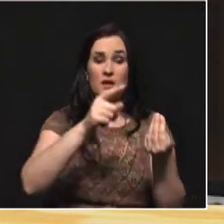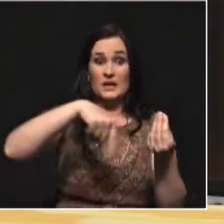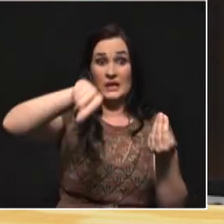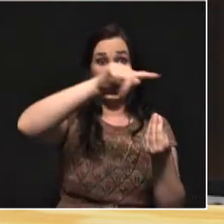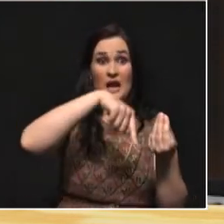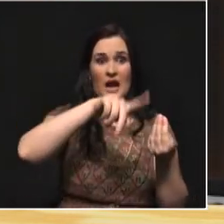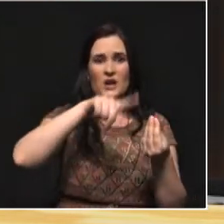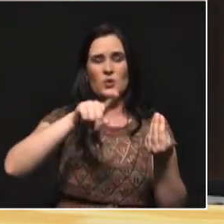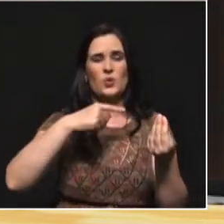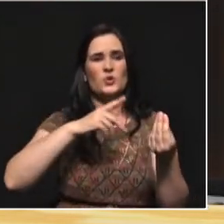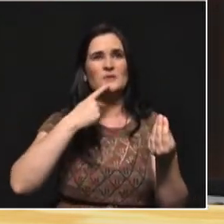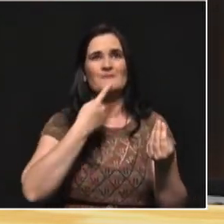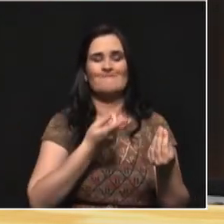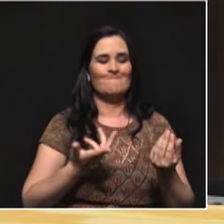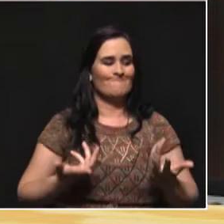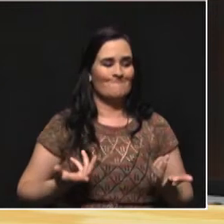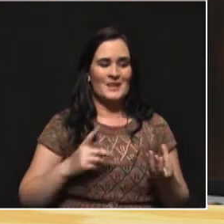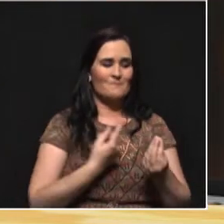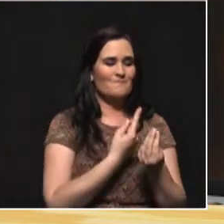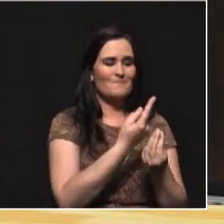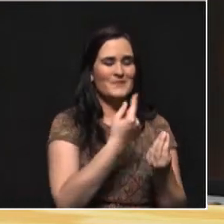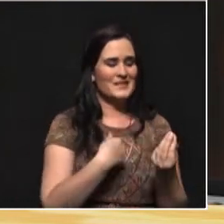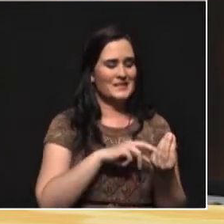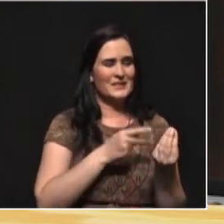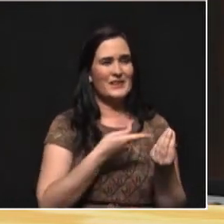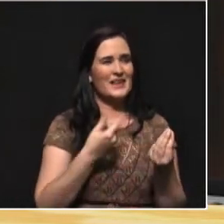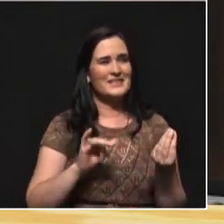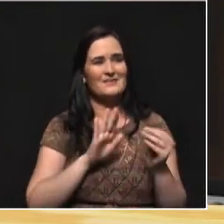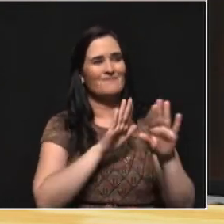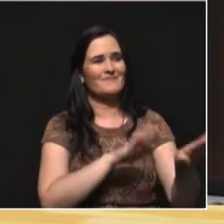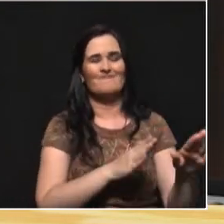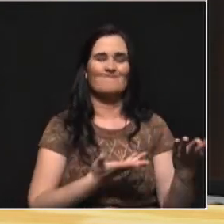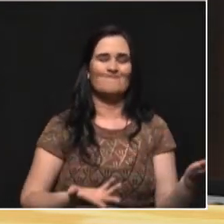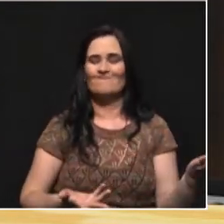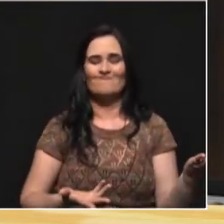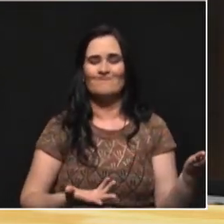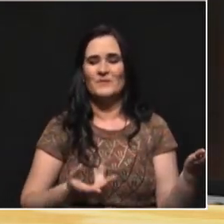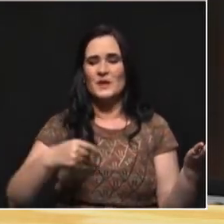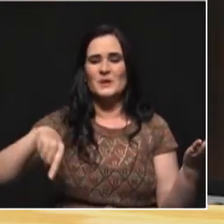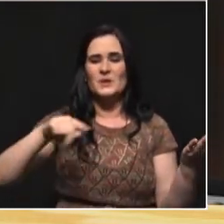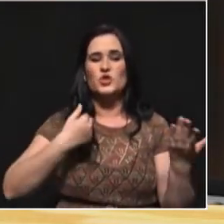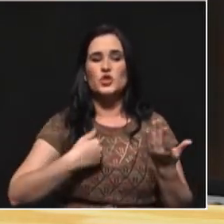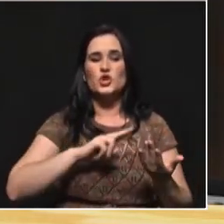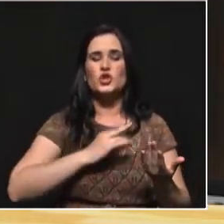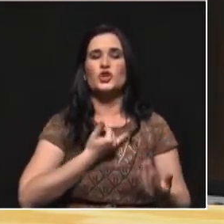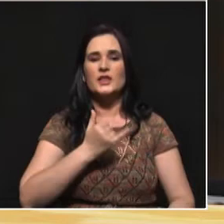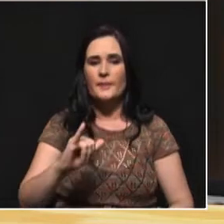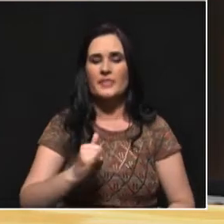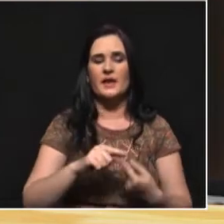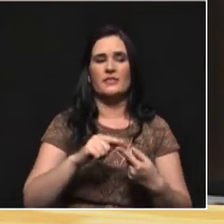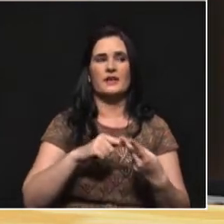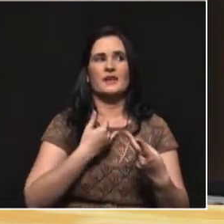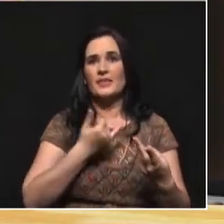aspirantes decir, no, es que los partidos ya no representan a los ciudadanos. Somos un movimiento independiente,